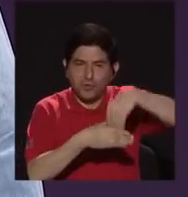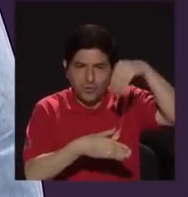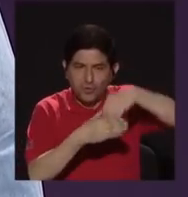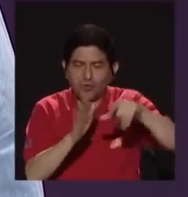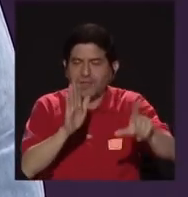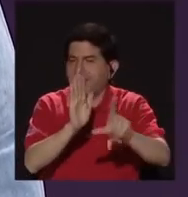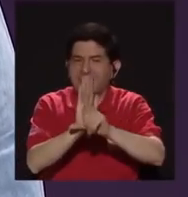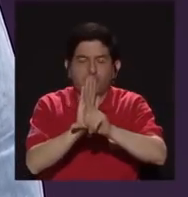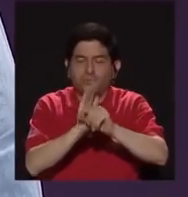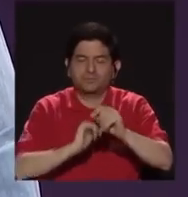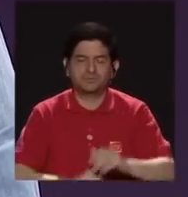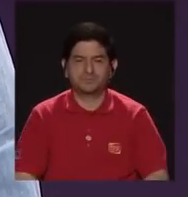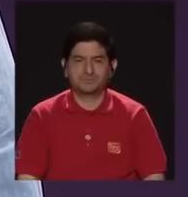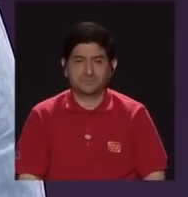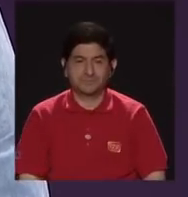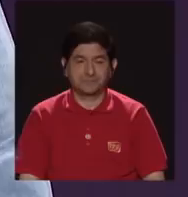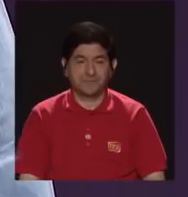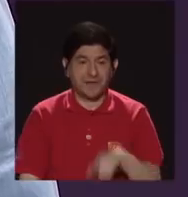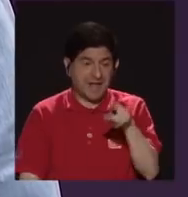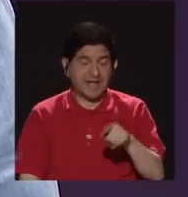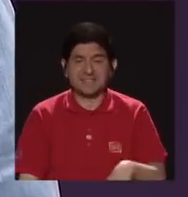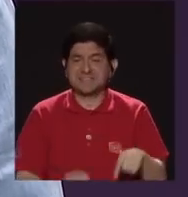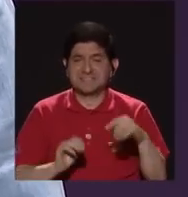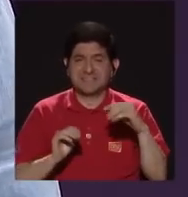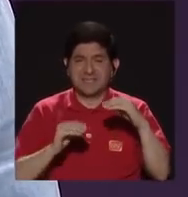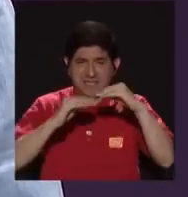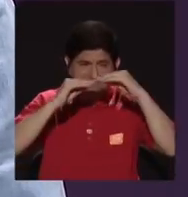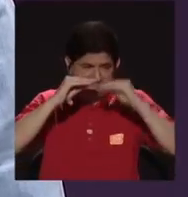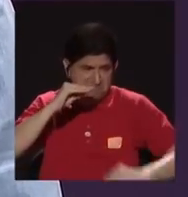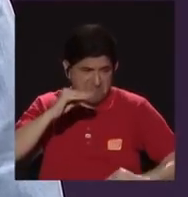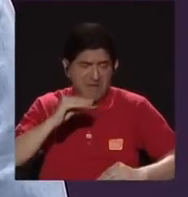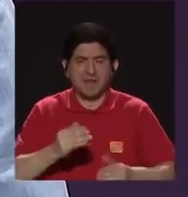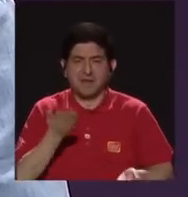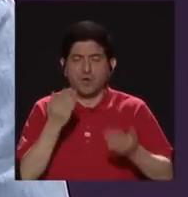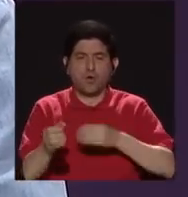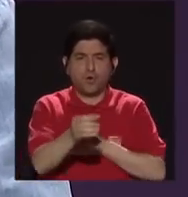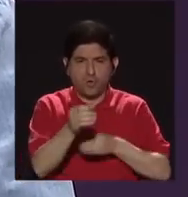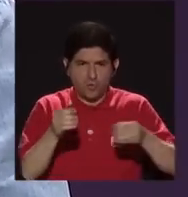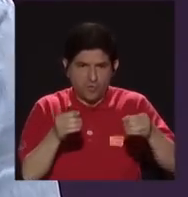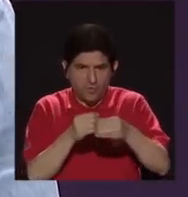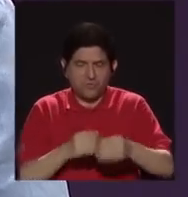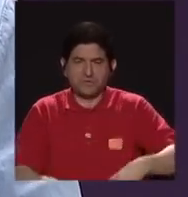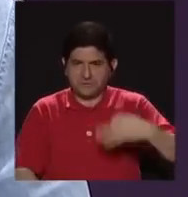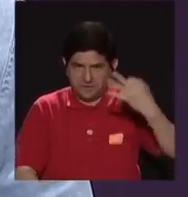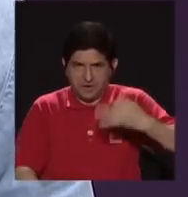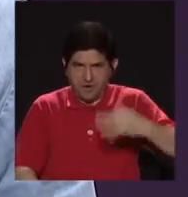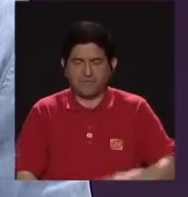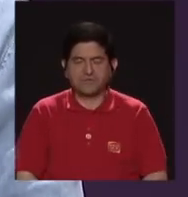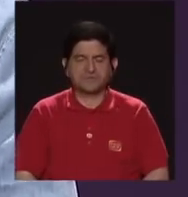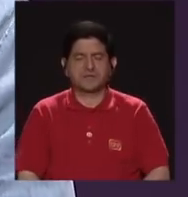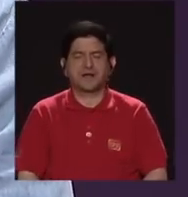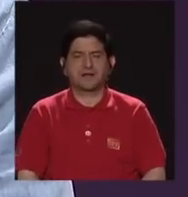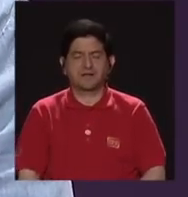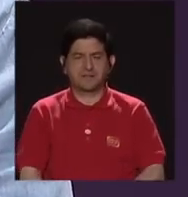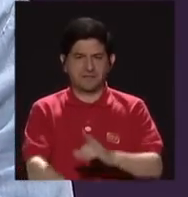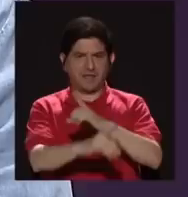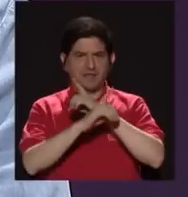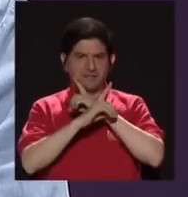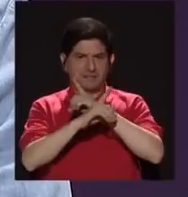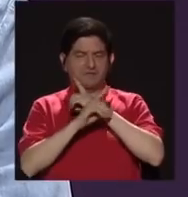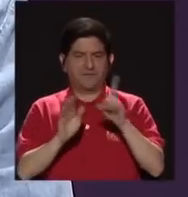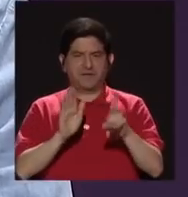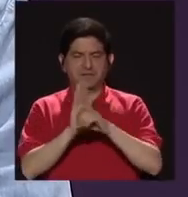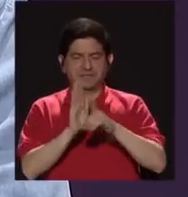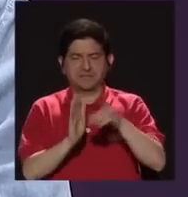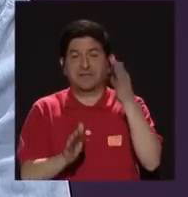de la ley. Así de ninguneada está, digamos, nuestra oficialidad, sobre todo, de defensa de los